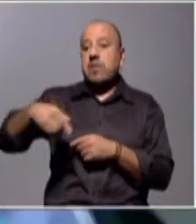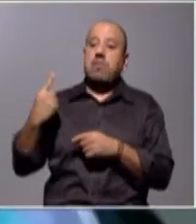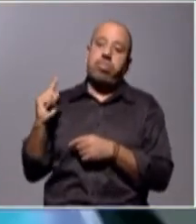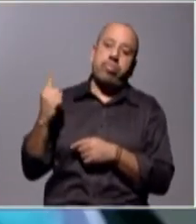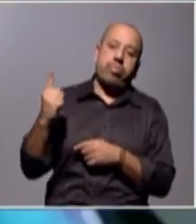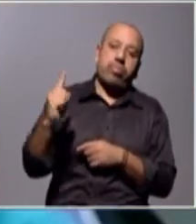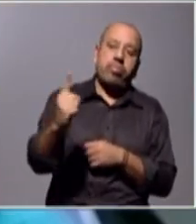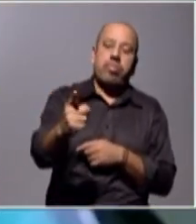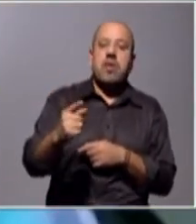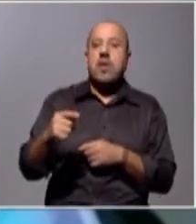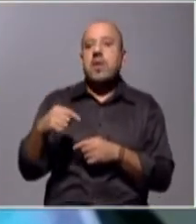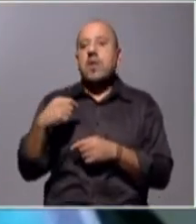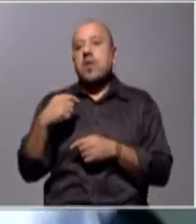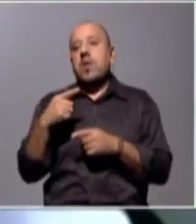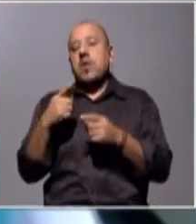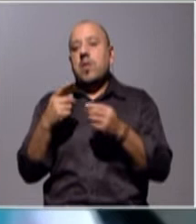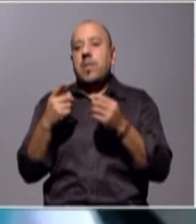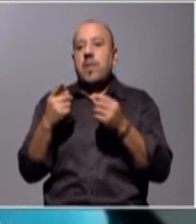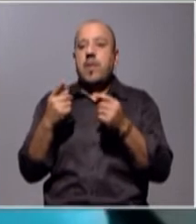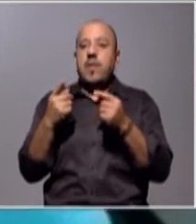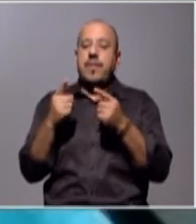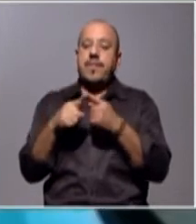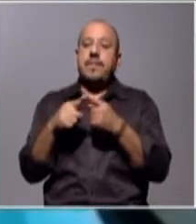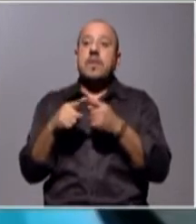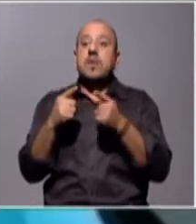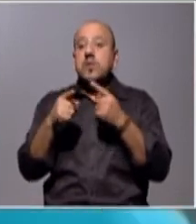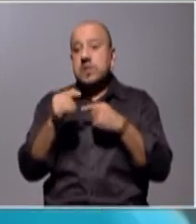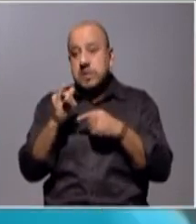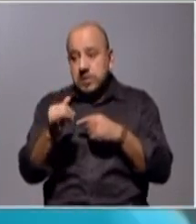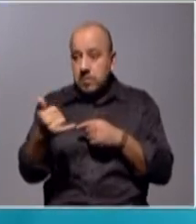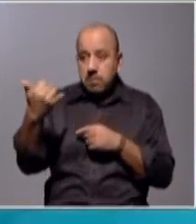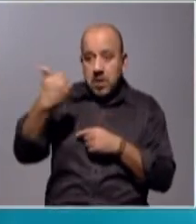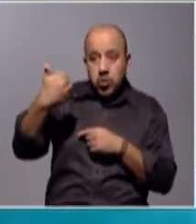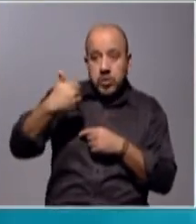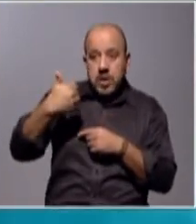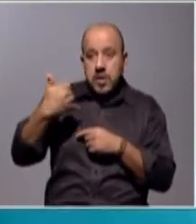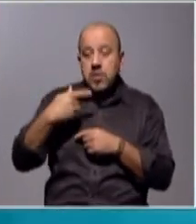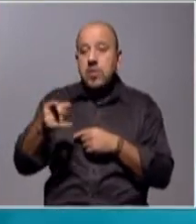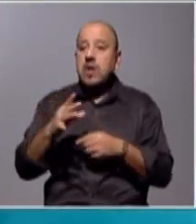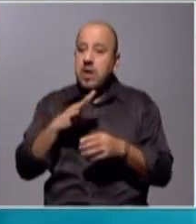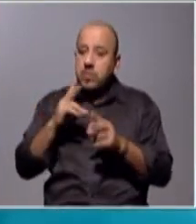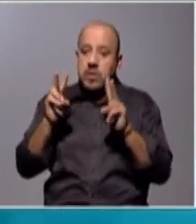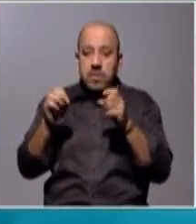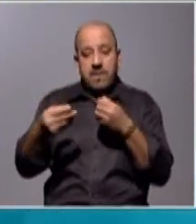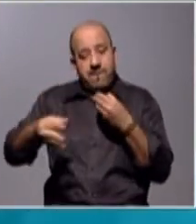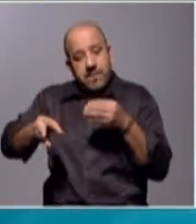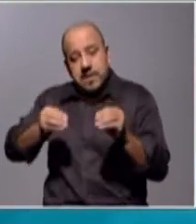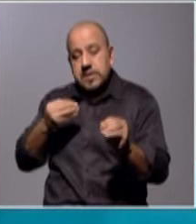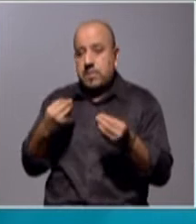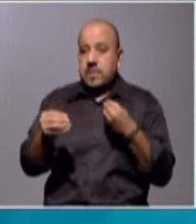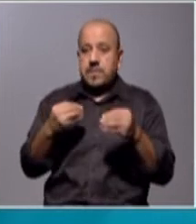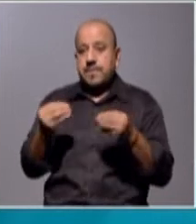con otro compañero no participé directamente, pero obtuve los resultados que hubo una flexibilidad por parte